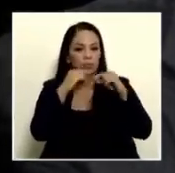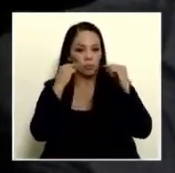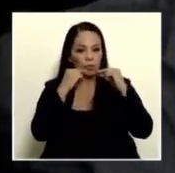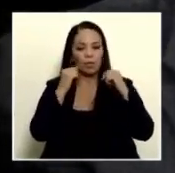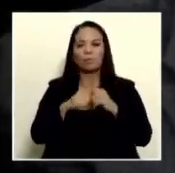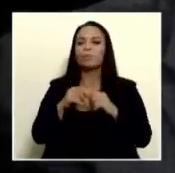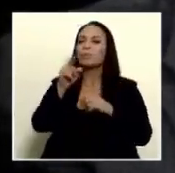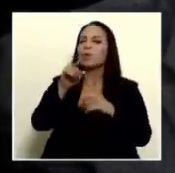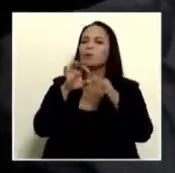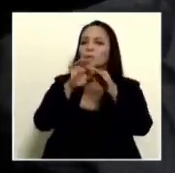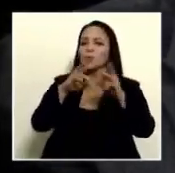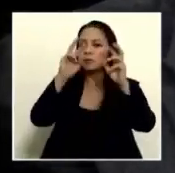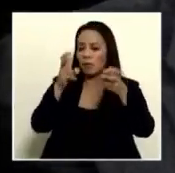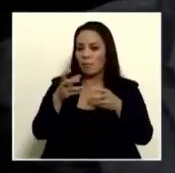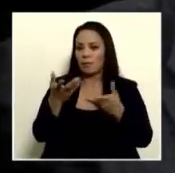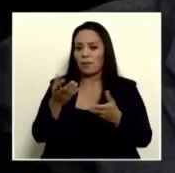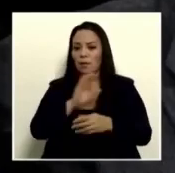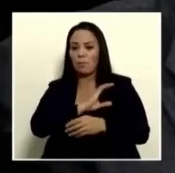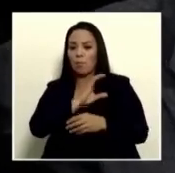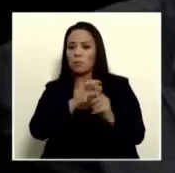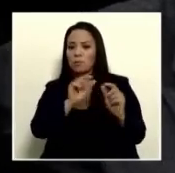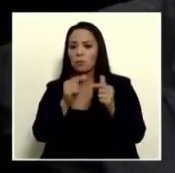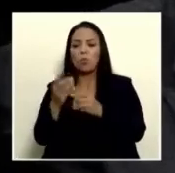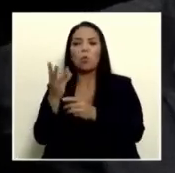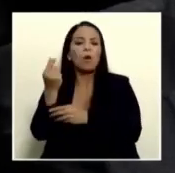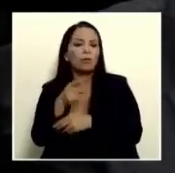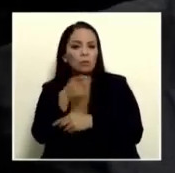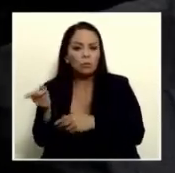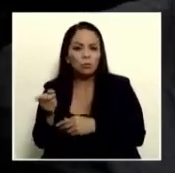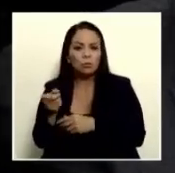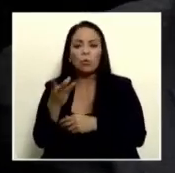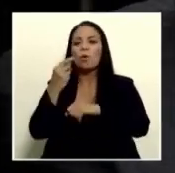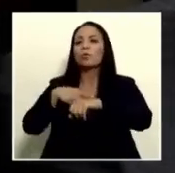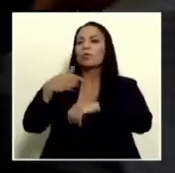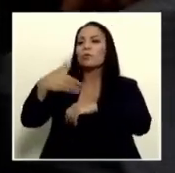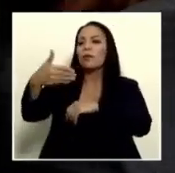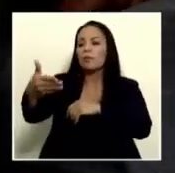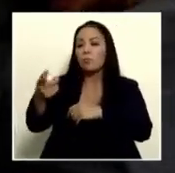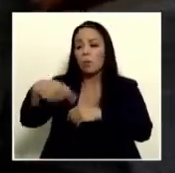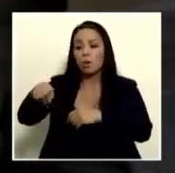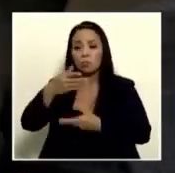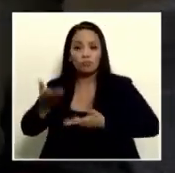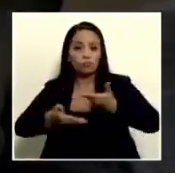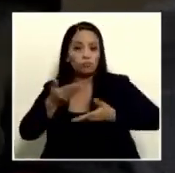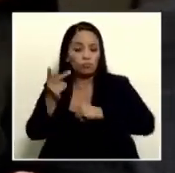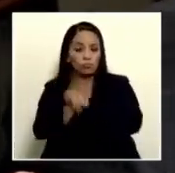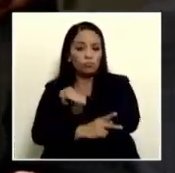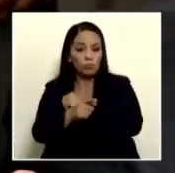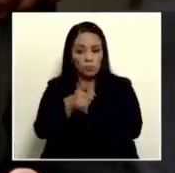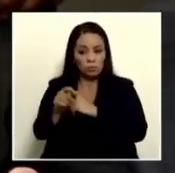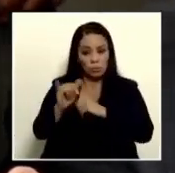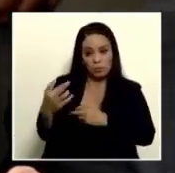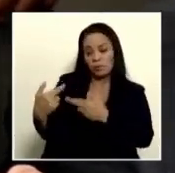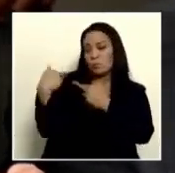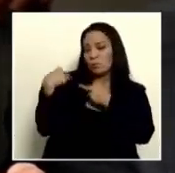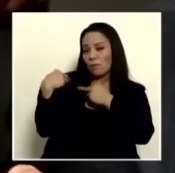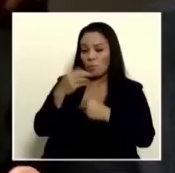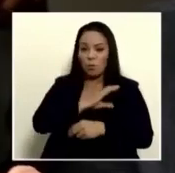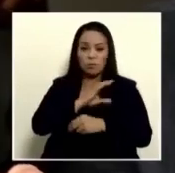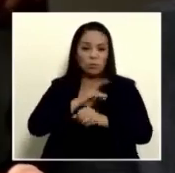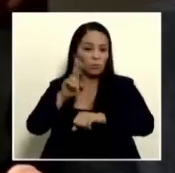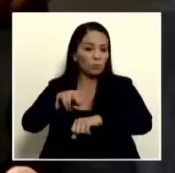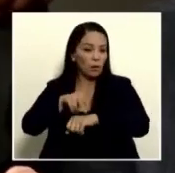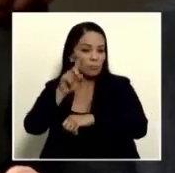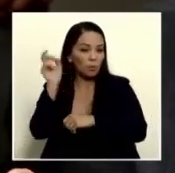con respecto al tema de las reservas de policías cuántos son por cuánto tiempo servirán al país tendrán las mismas responsabilidades que tiene un policía